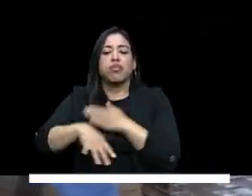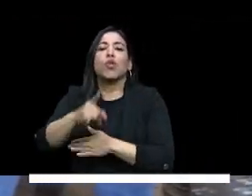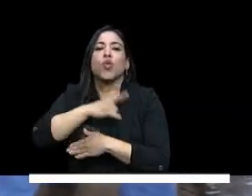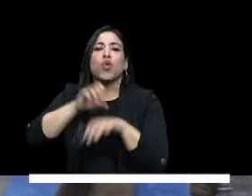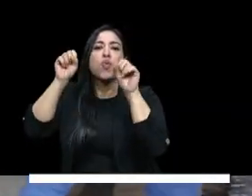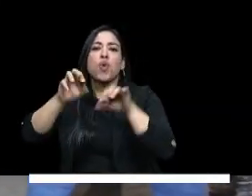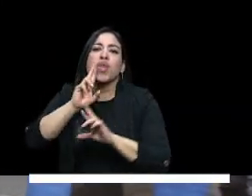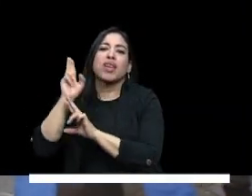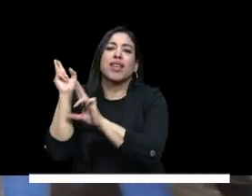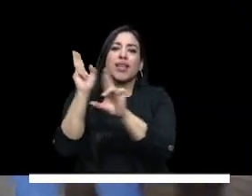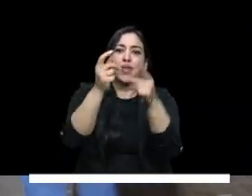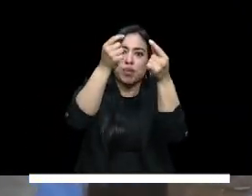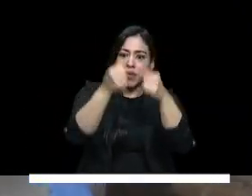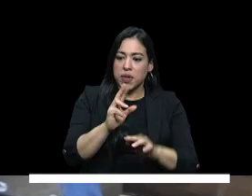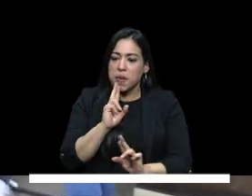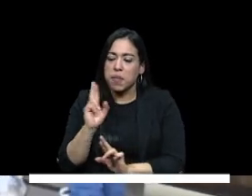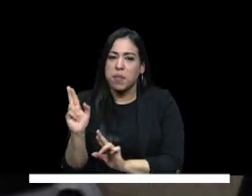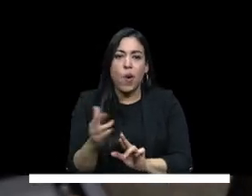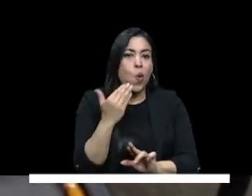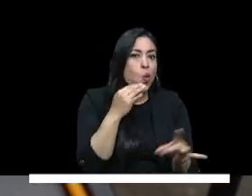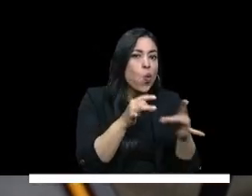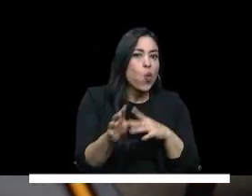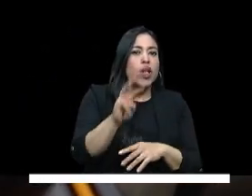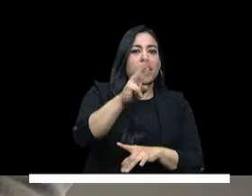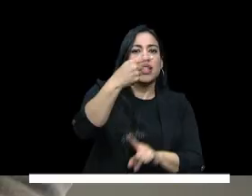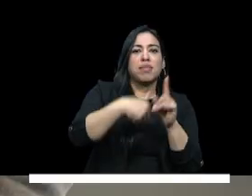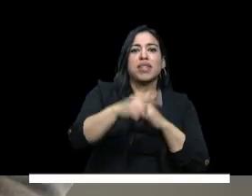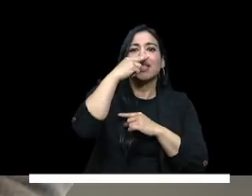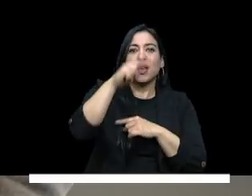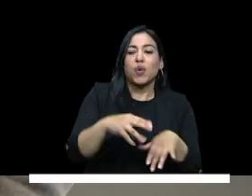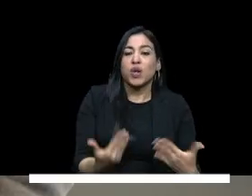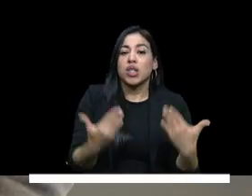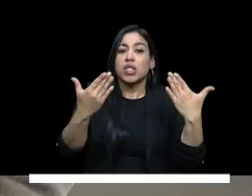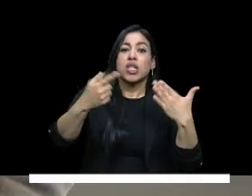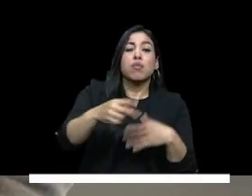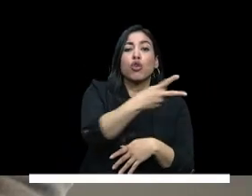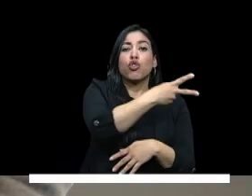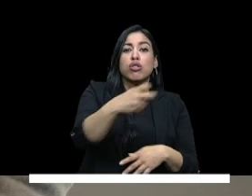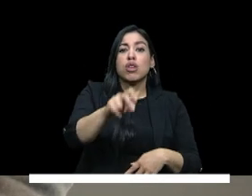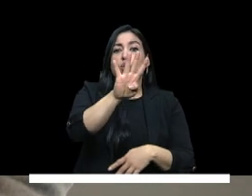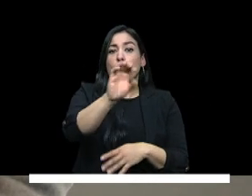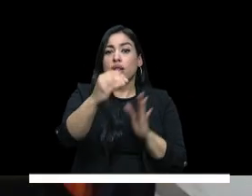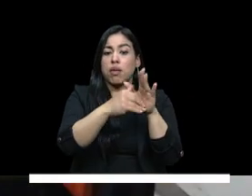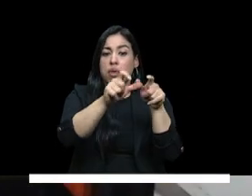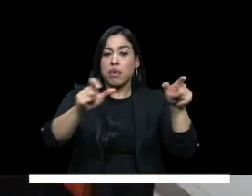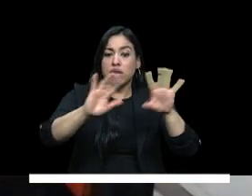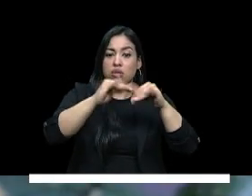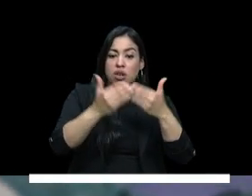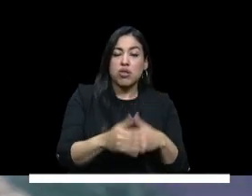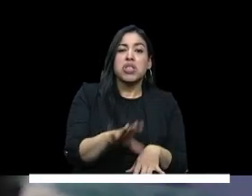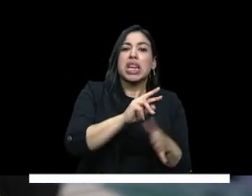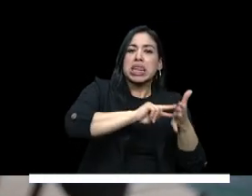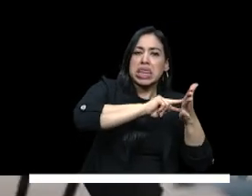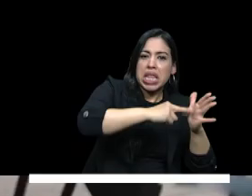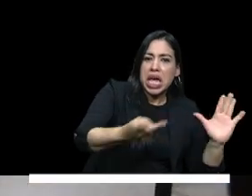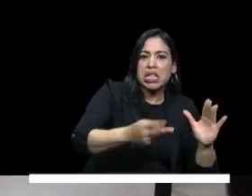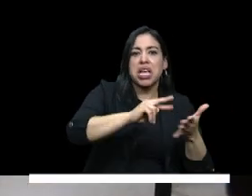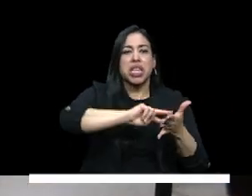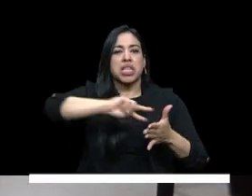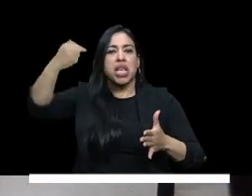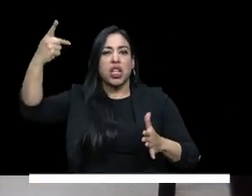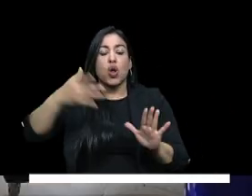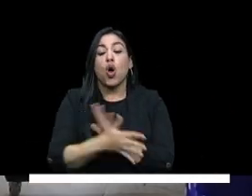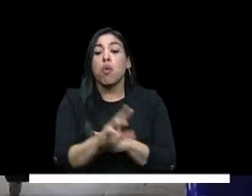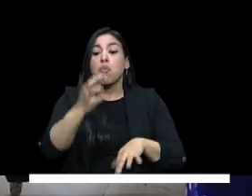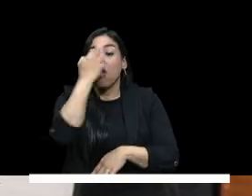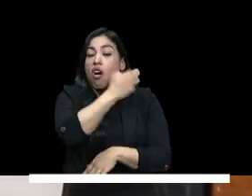con los resultados que se entregaron el pasado 3 de junio garantizamos que 240 mil estudiantes de carreras técnicas tecnológicas